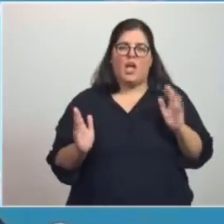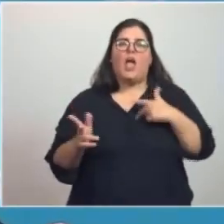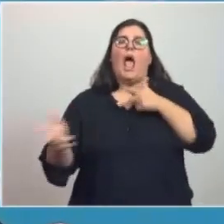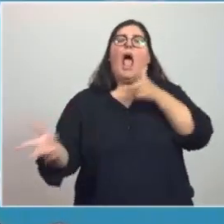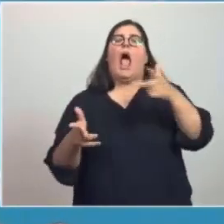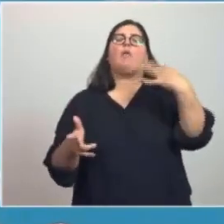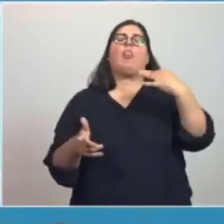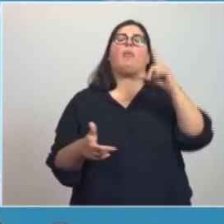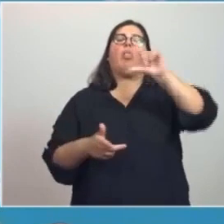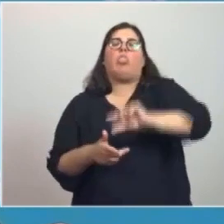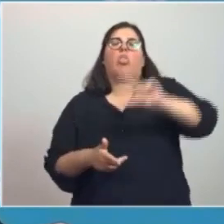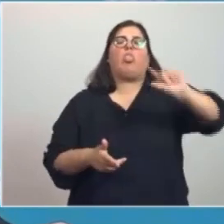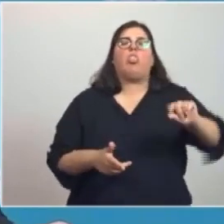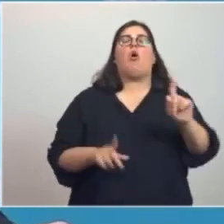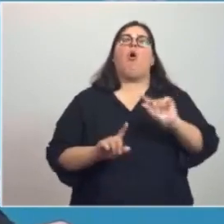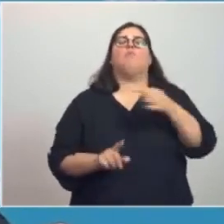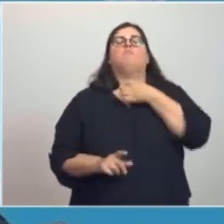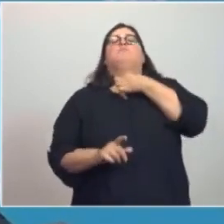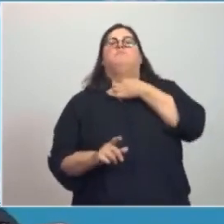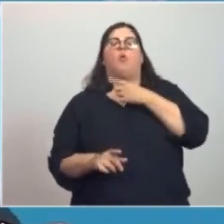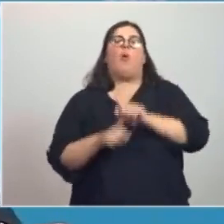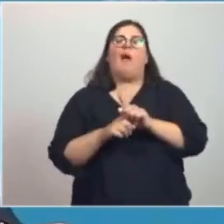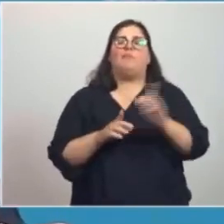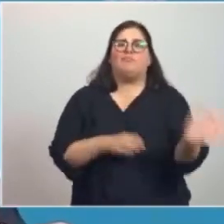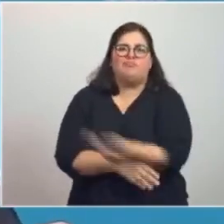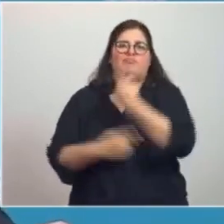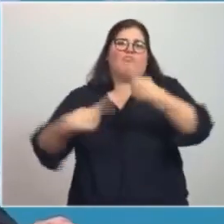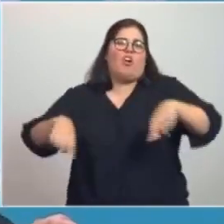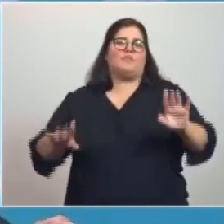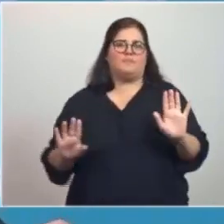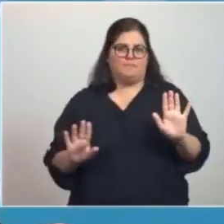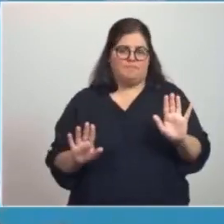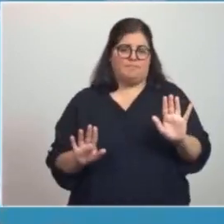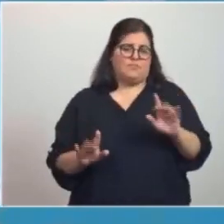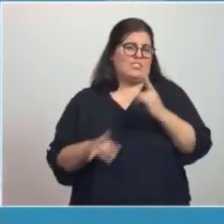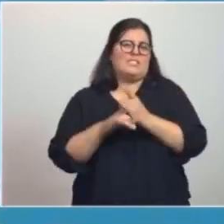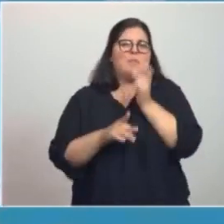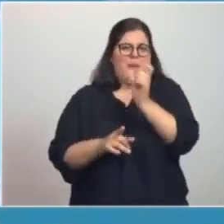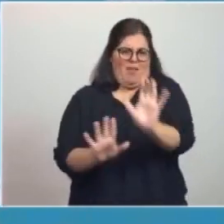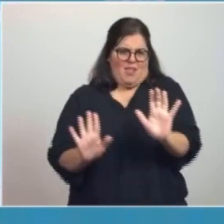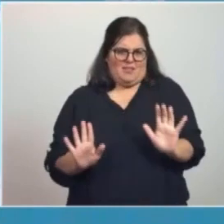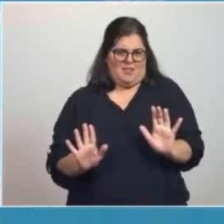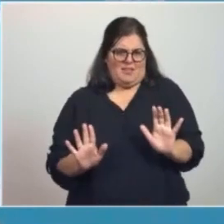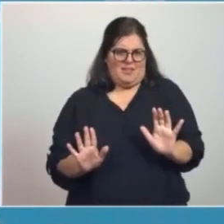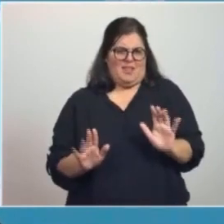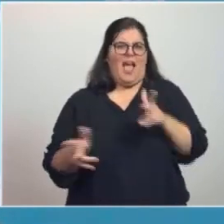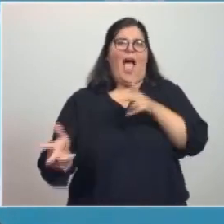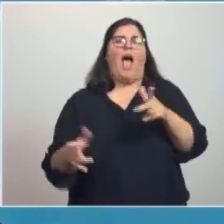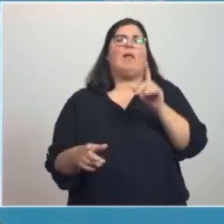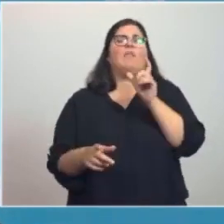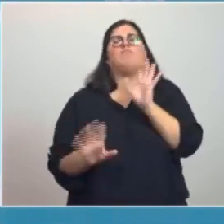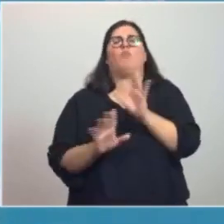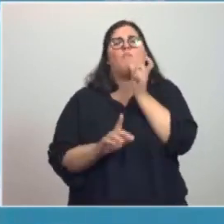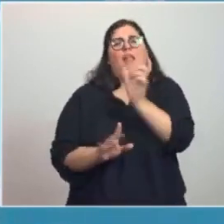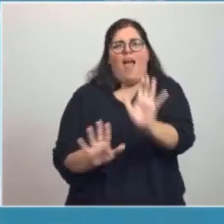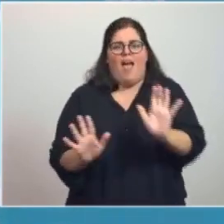achicar todo, cuando hablan de acogotar, de dinamitar, siempre esas son las palabras. Cuando hablan de eso, tengan